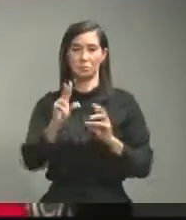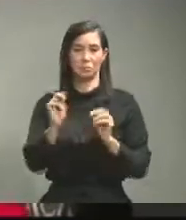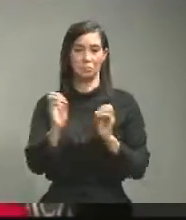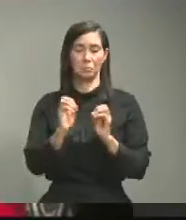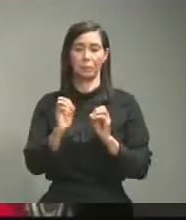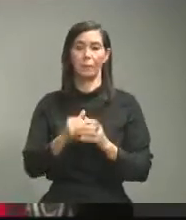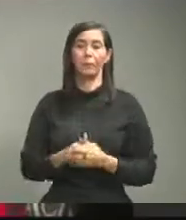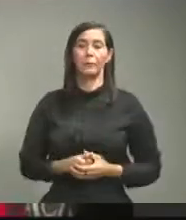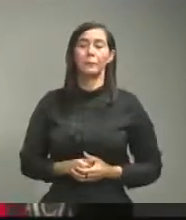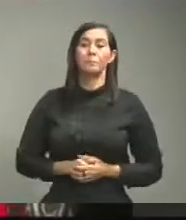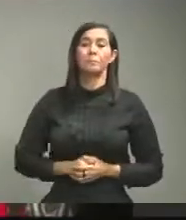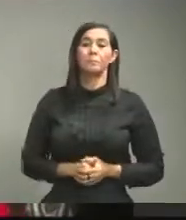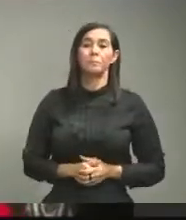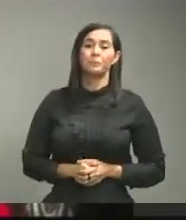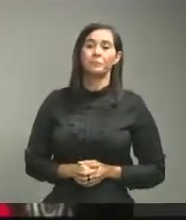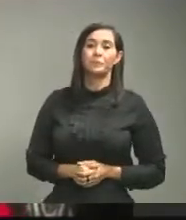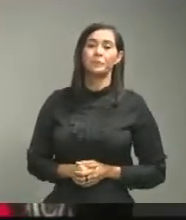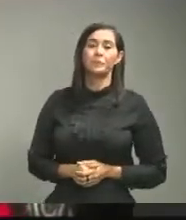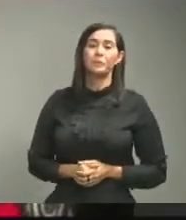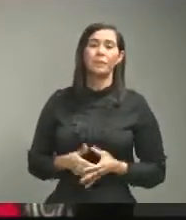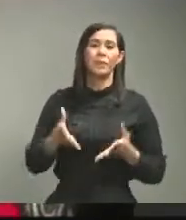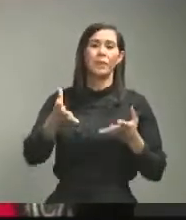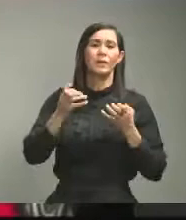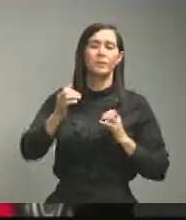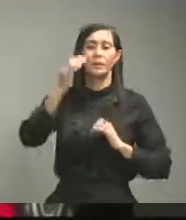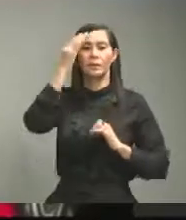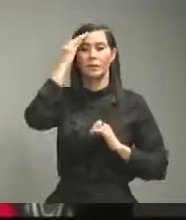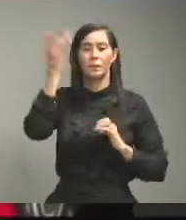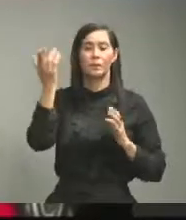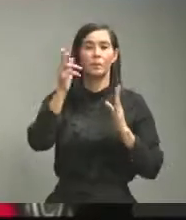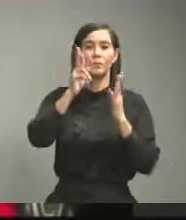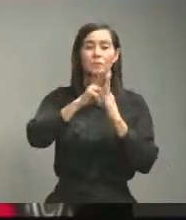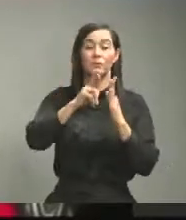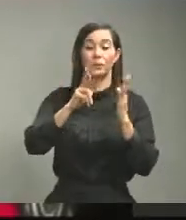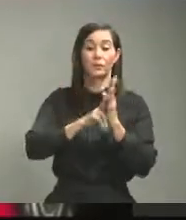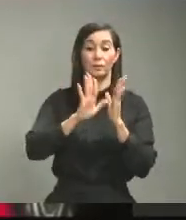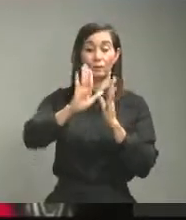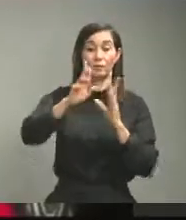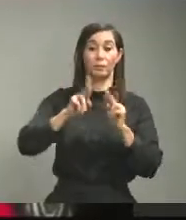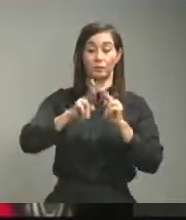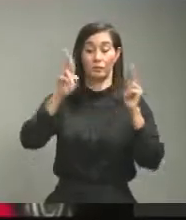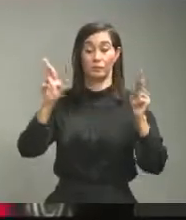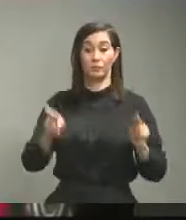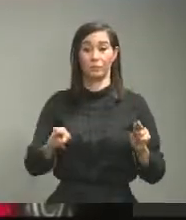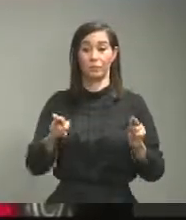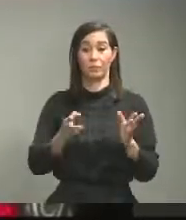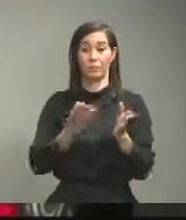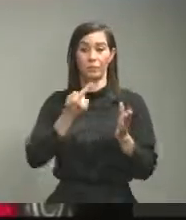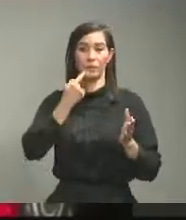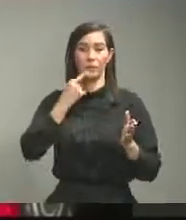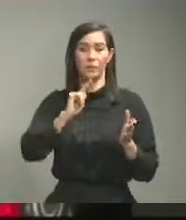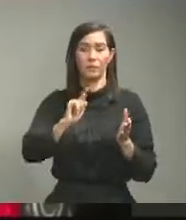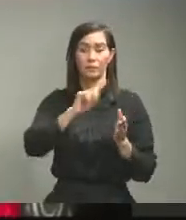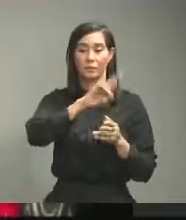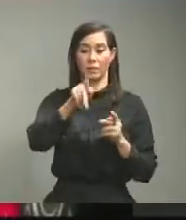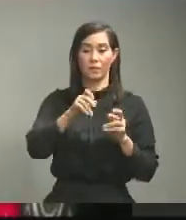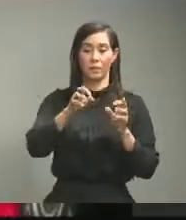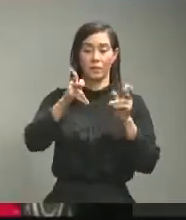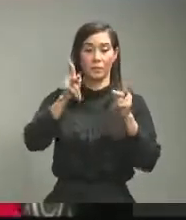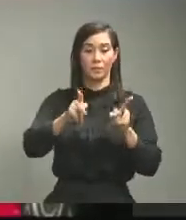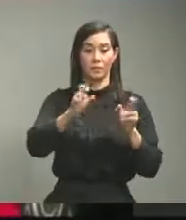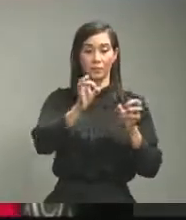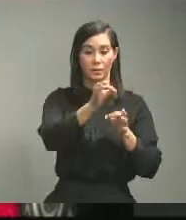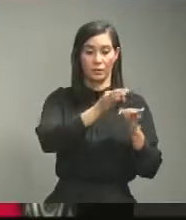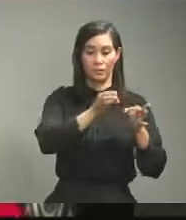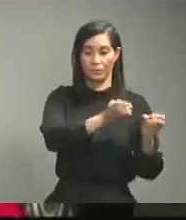en ese sentido nos gustaría saber cuáles son las medidas que ustedes como Ministerio van a aplicar para que las personas que se desplazan